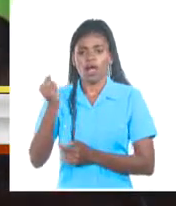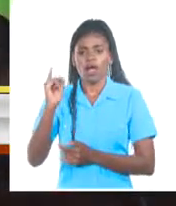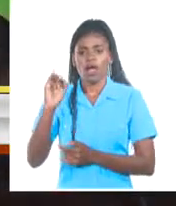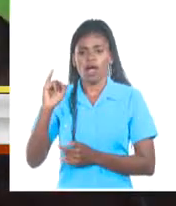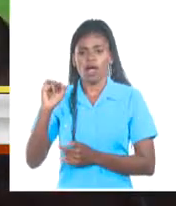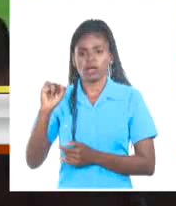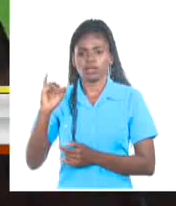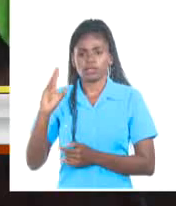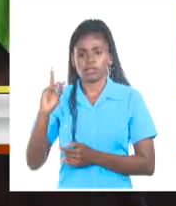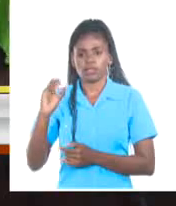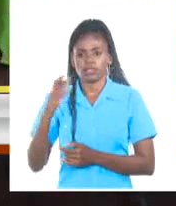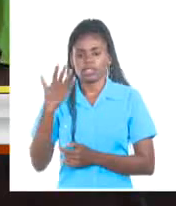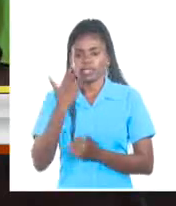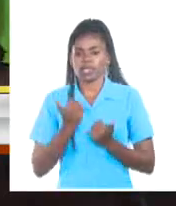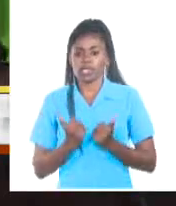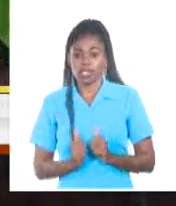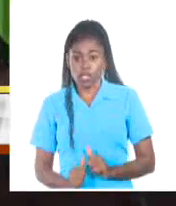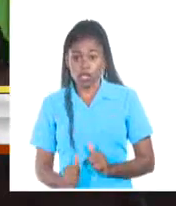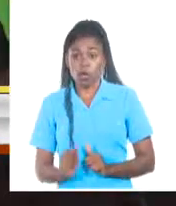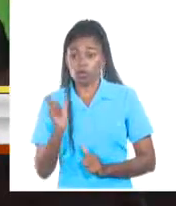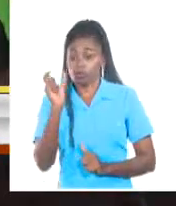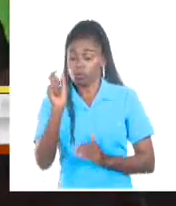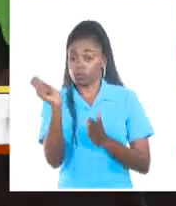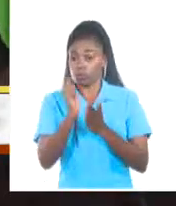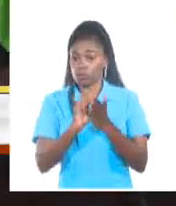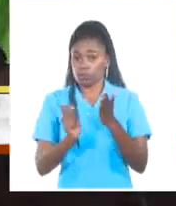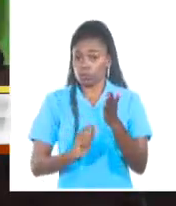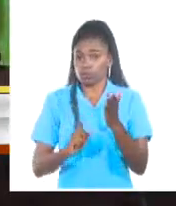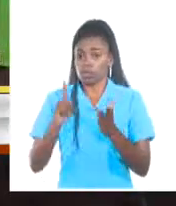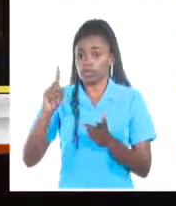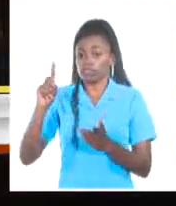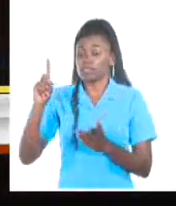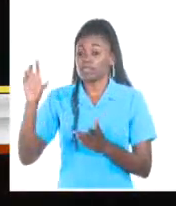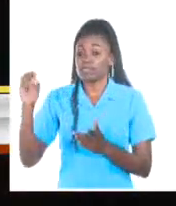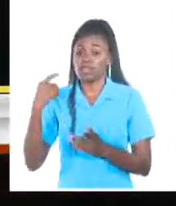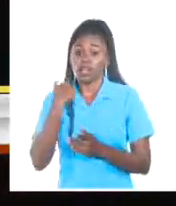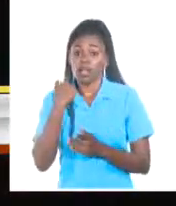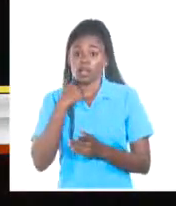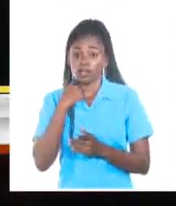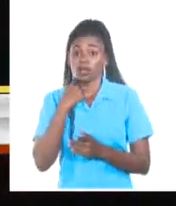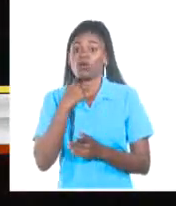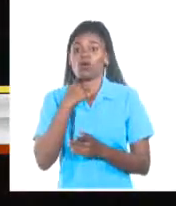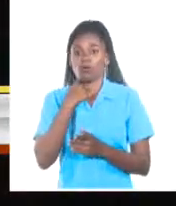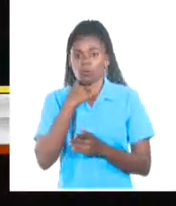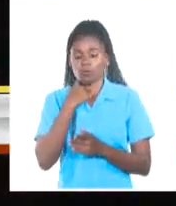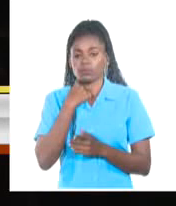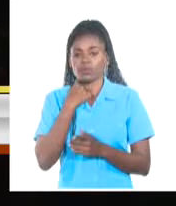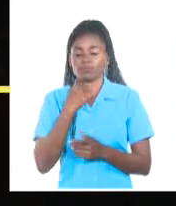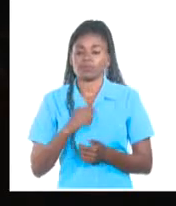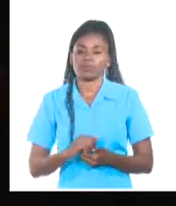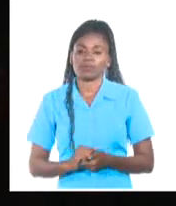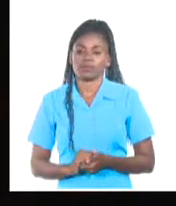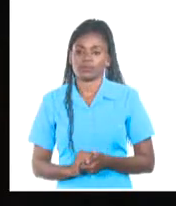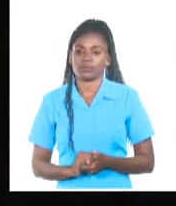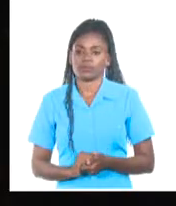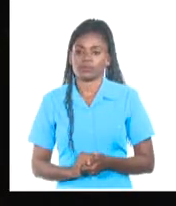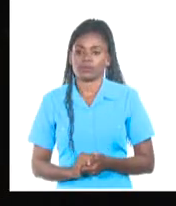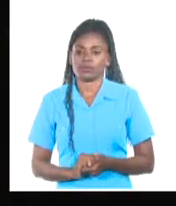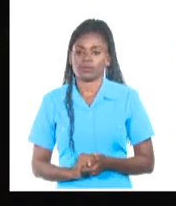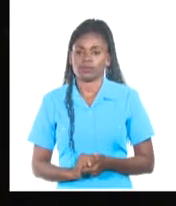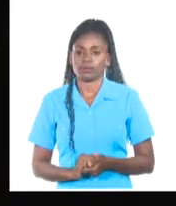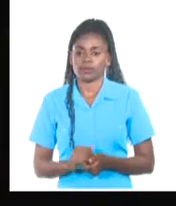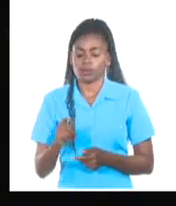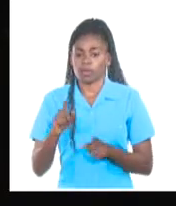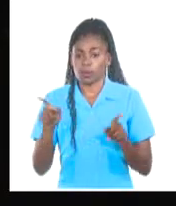inspiración para el hijo de la poetisa, en tributo a los centenarios de ambas mujeres imprescindibles de la cultura cubana. En un